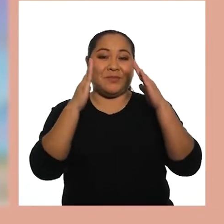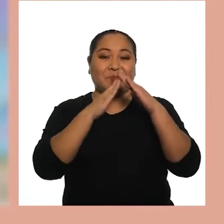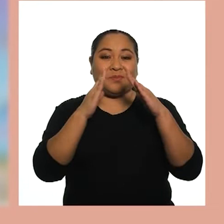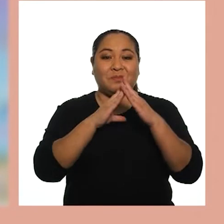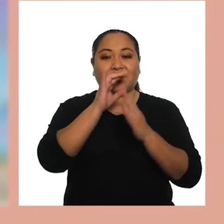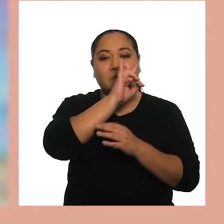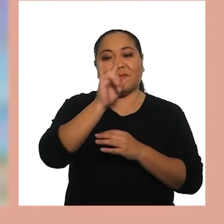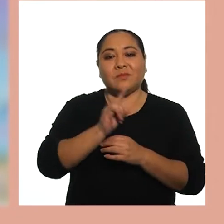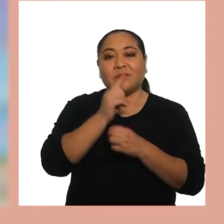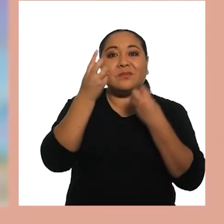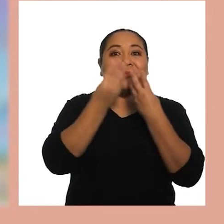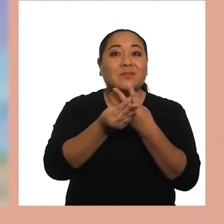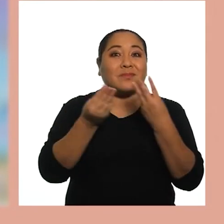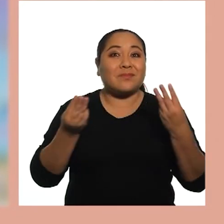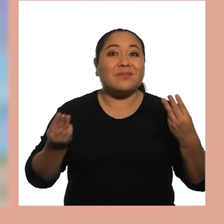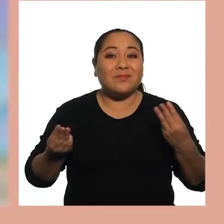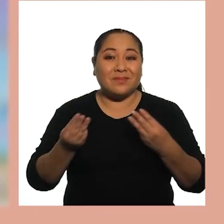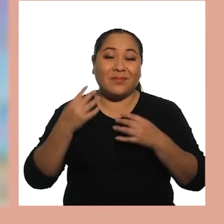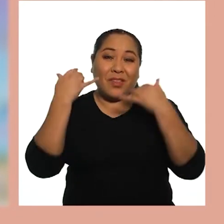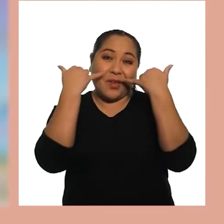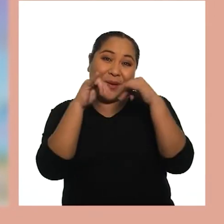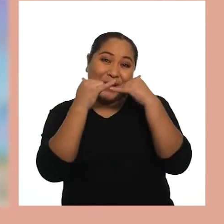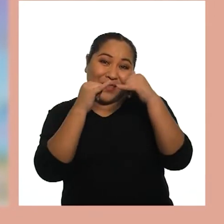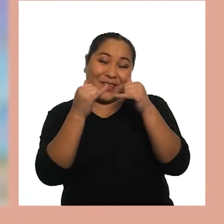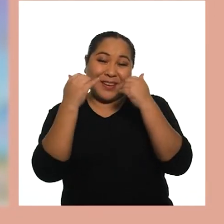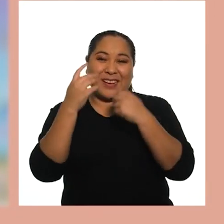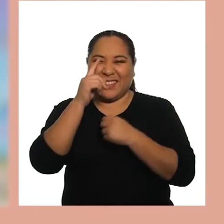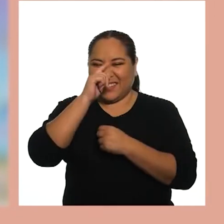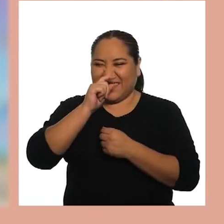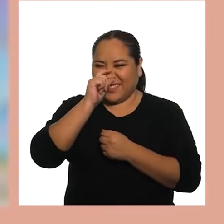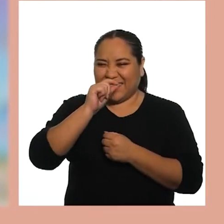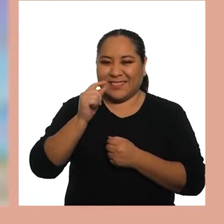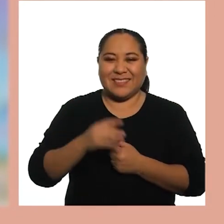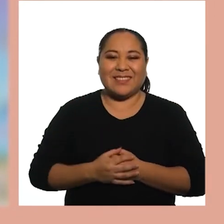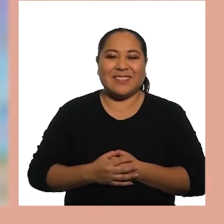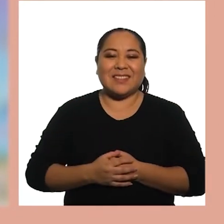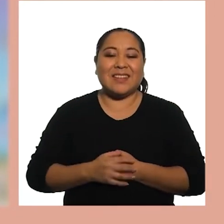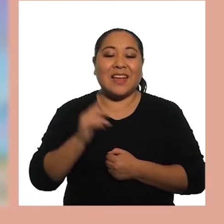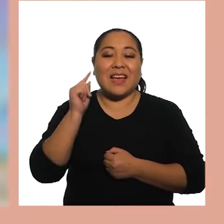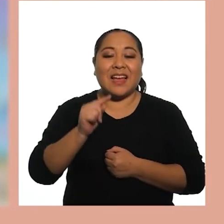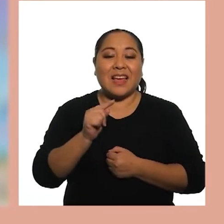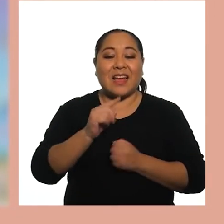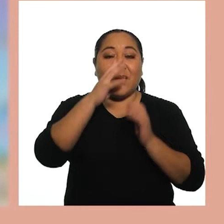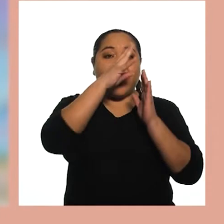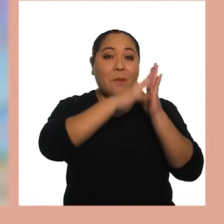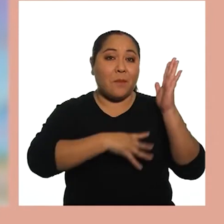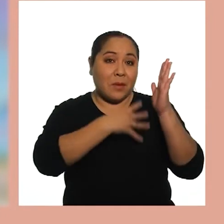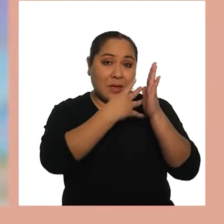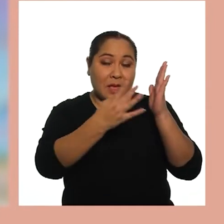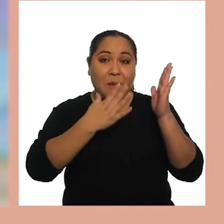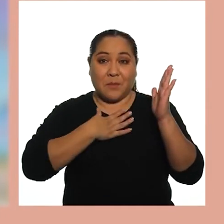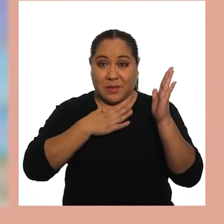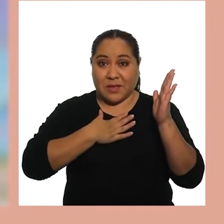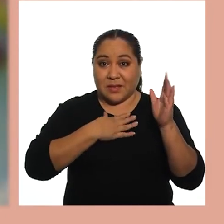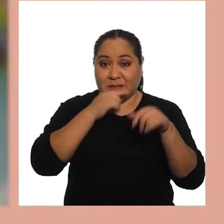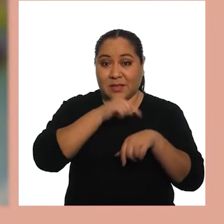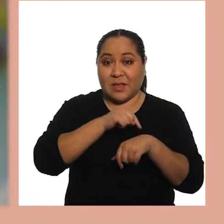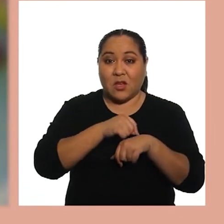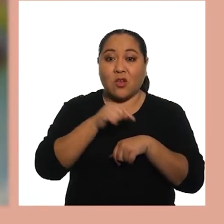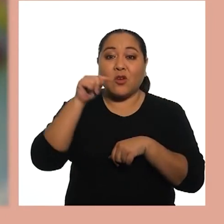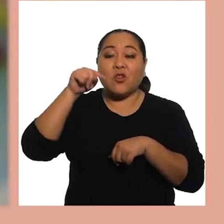Utilizándome Materiales Y juguetes En mis horarios Y tiempos